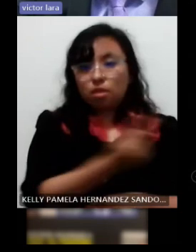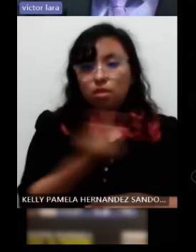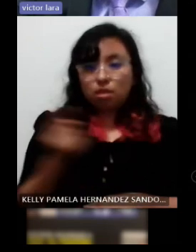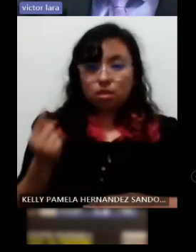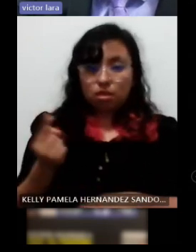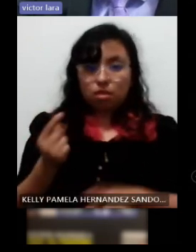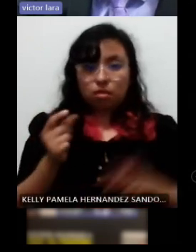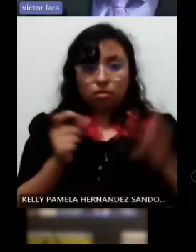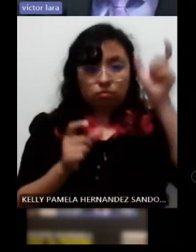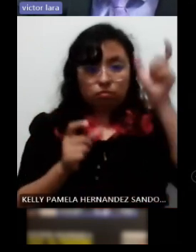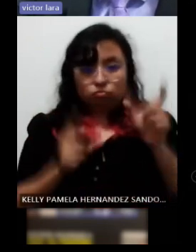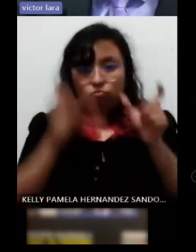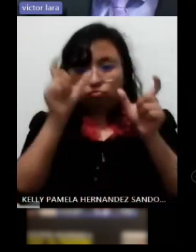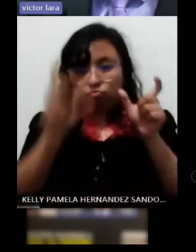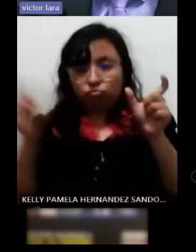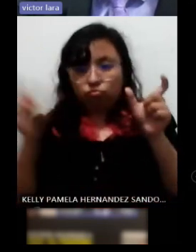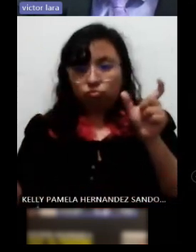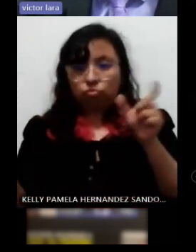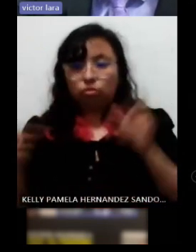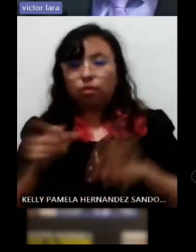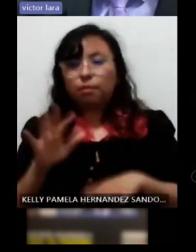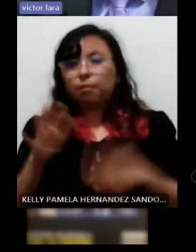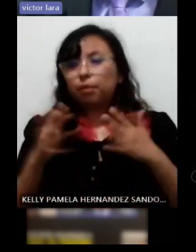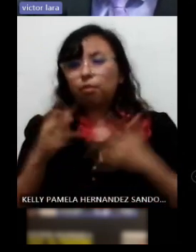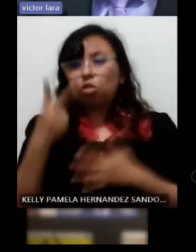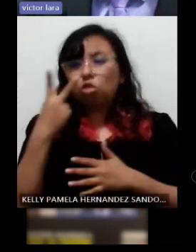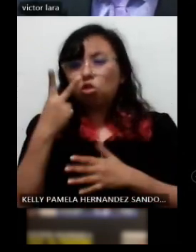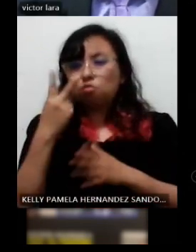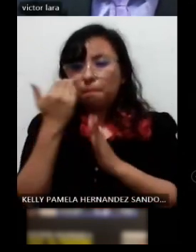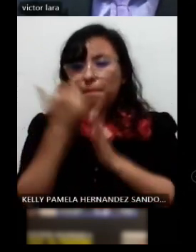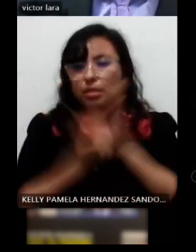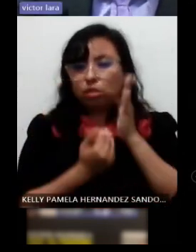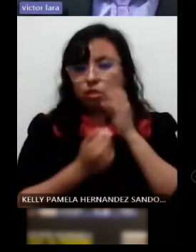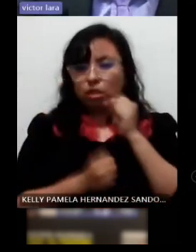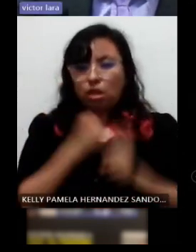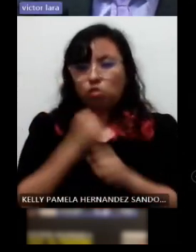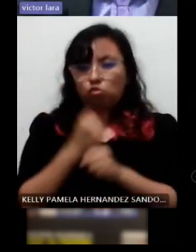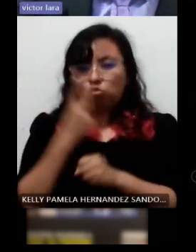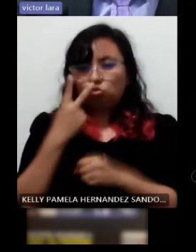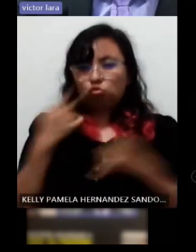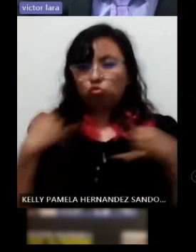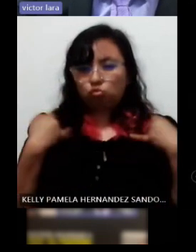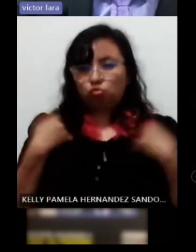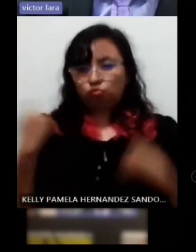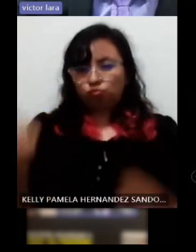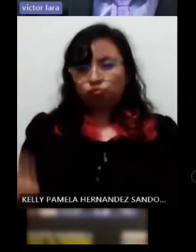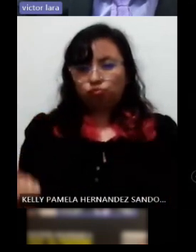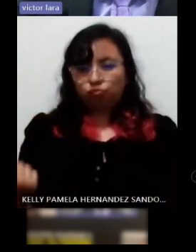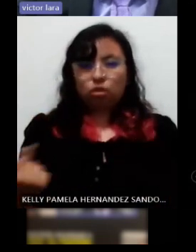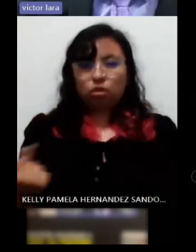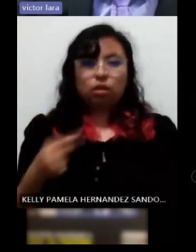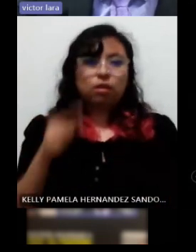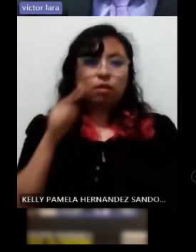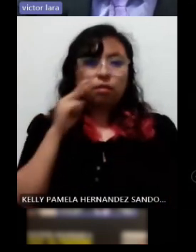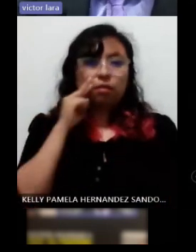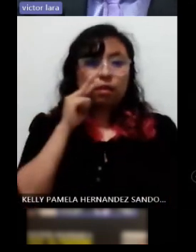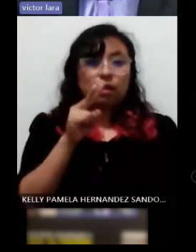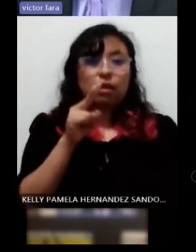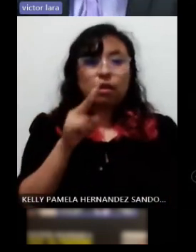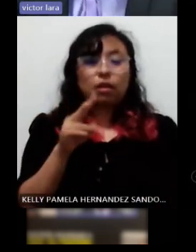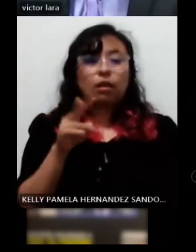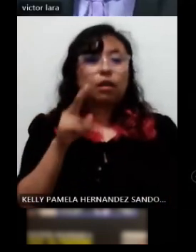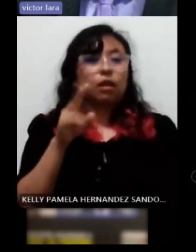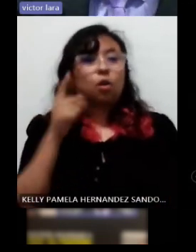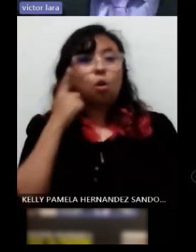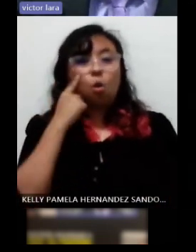edades aproximadamente menos de dos años esto es con la intención de que conozcan que la estimulación visual